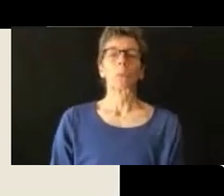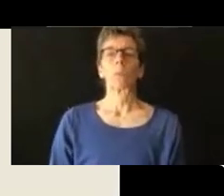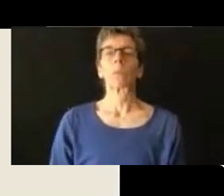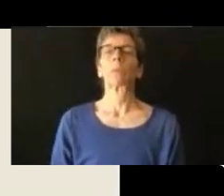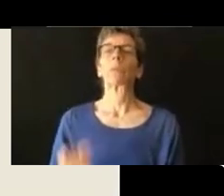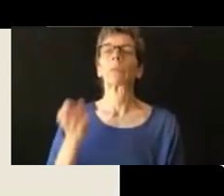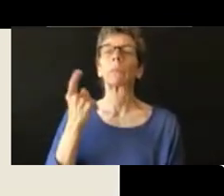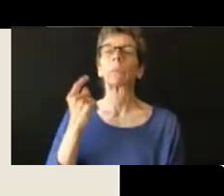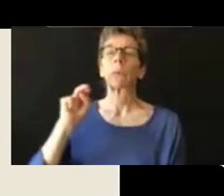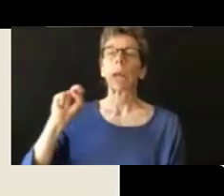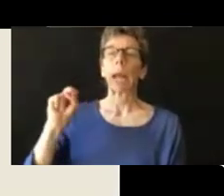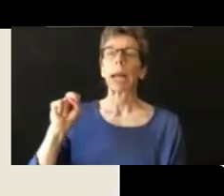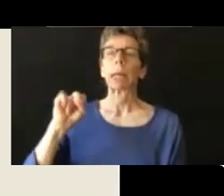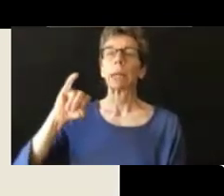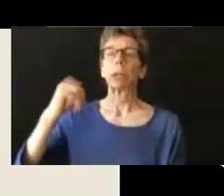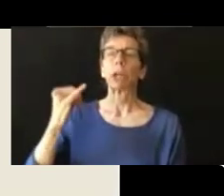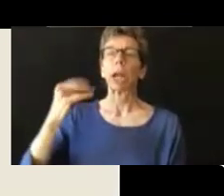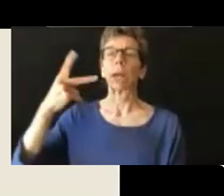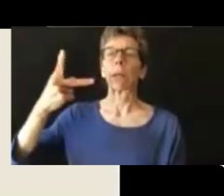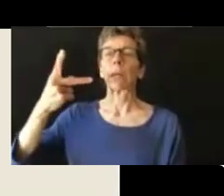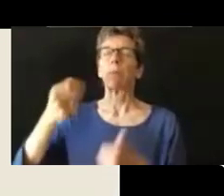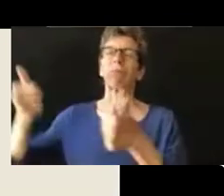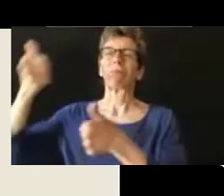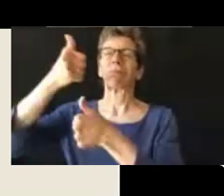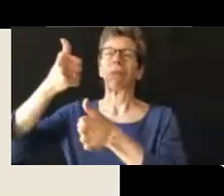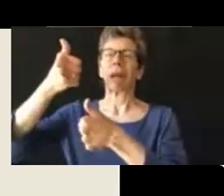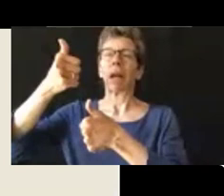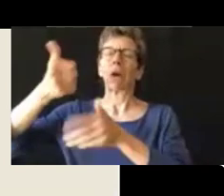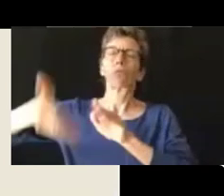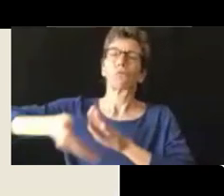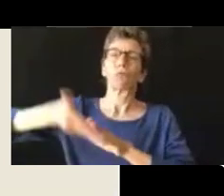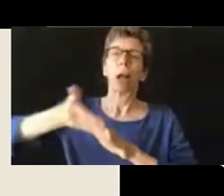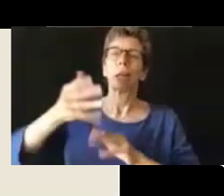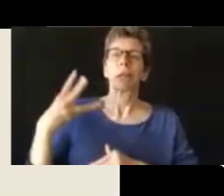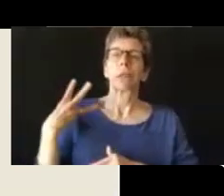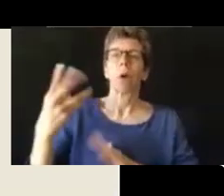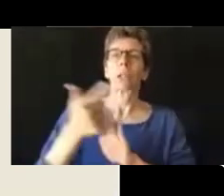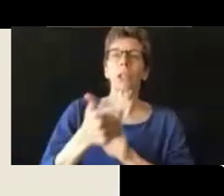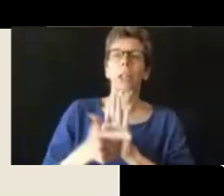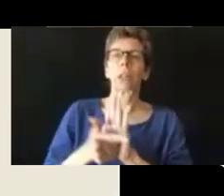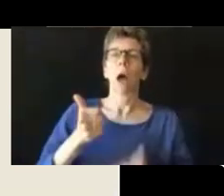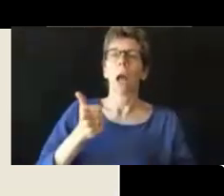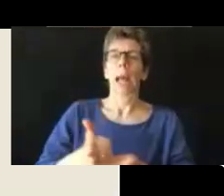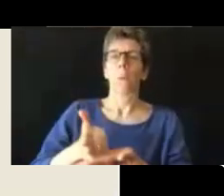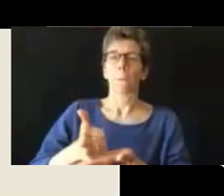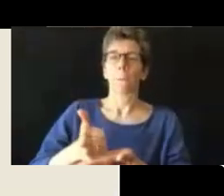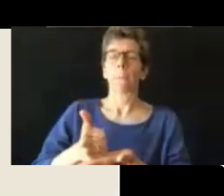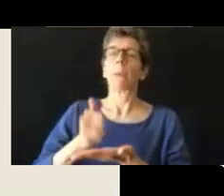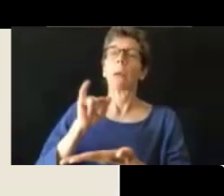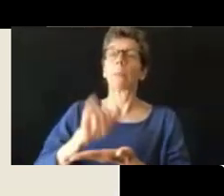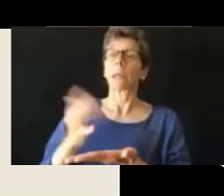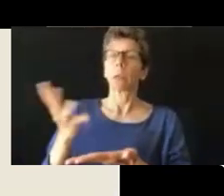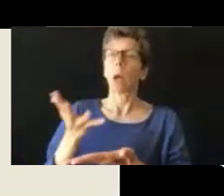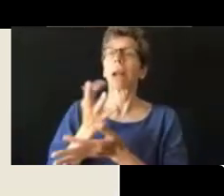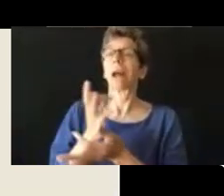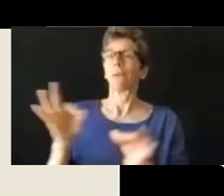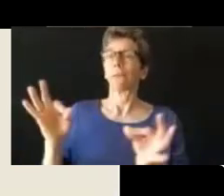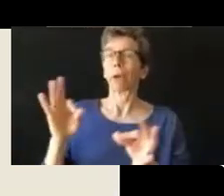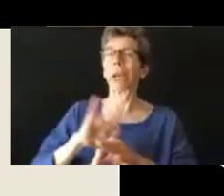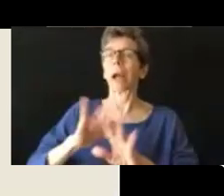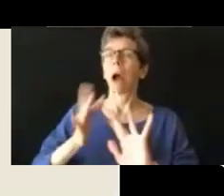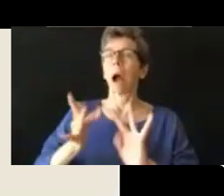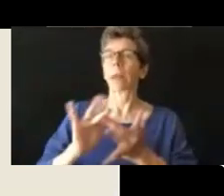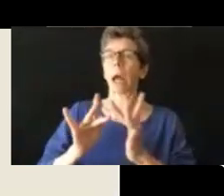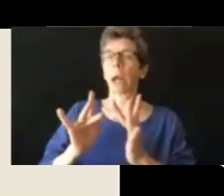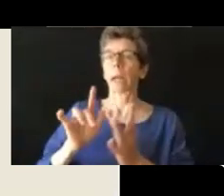Y NJP, o Northwest Justice Project, también administra lo que se llama Washington Law Help, ¿qué es Washington Law Help? Es